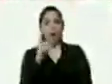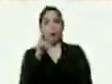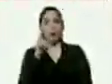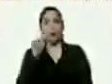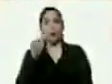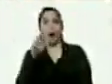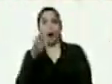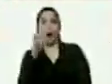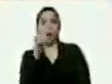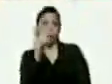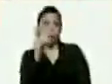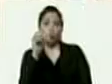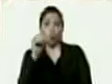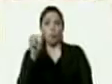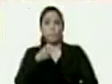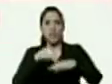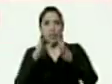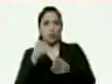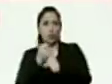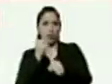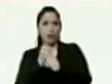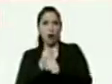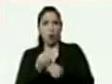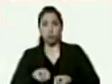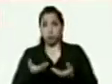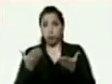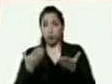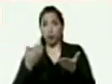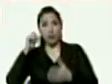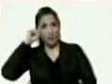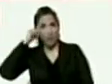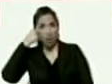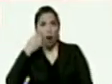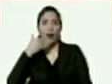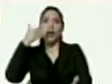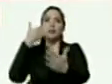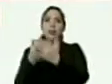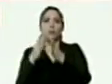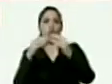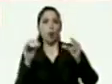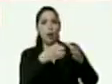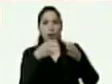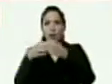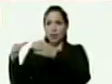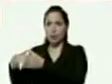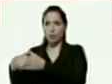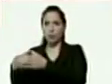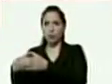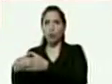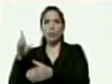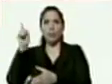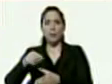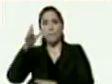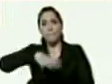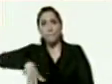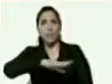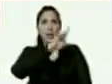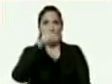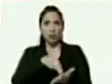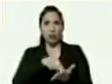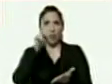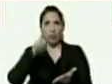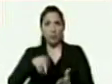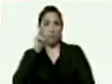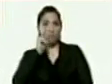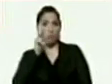quiere rápidamente dar una reflexión agradecemos a todo el equipo de organización a nivel nacional y el profe